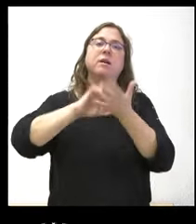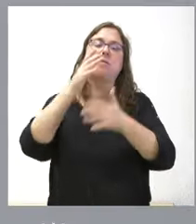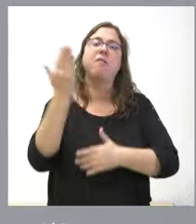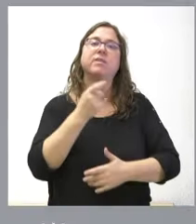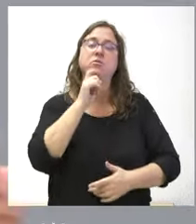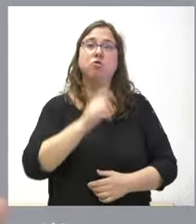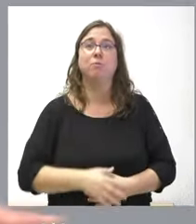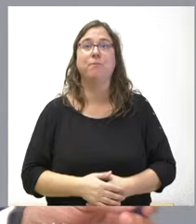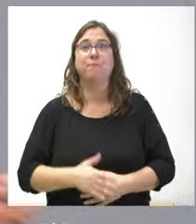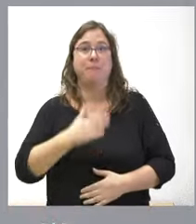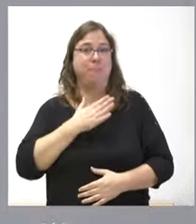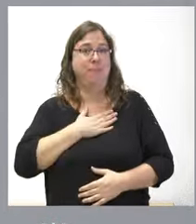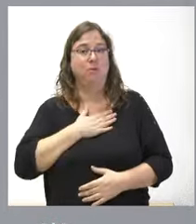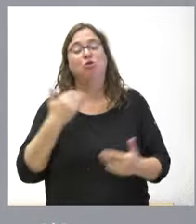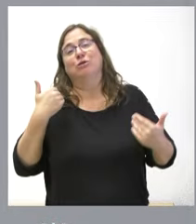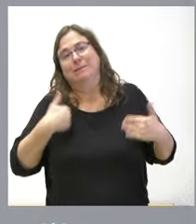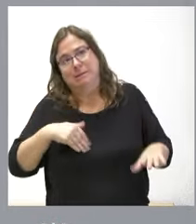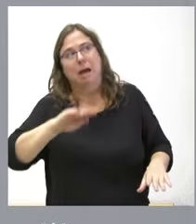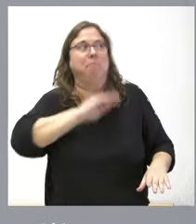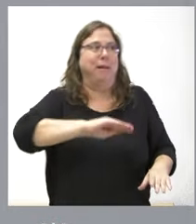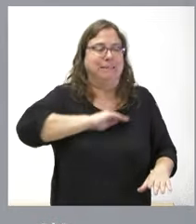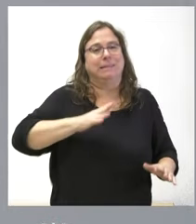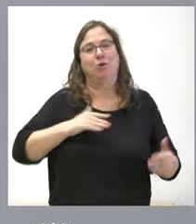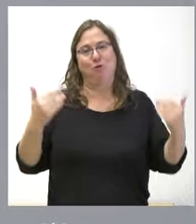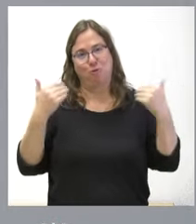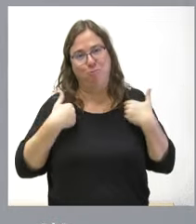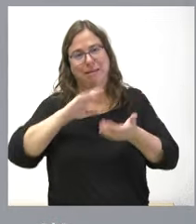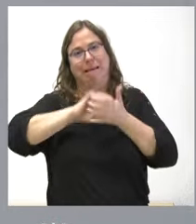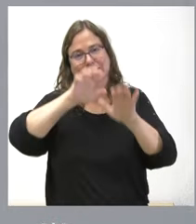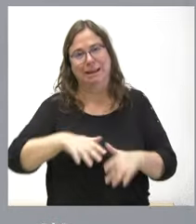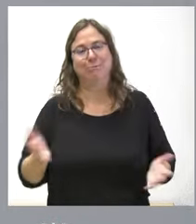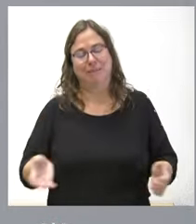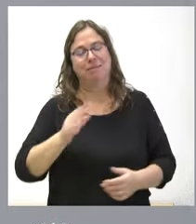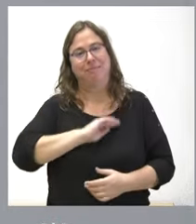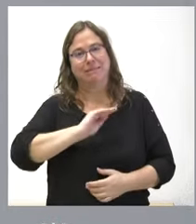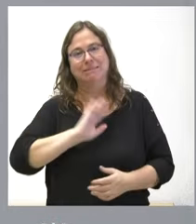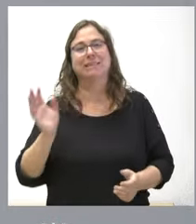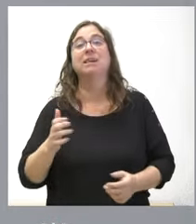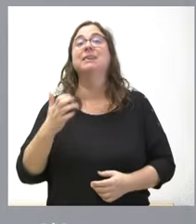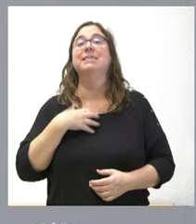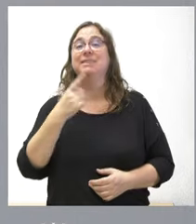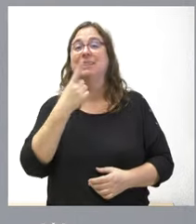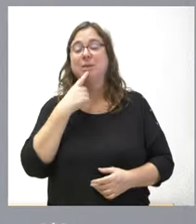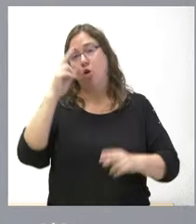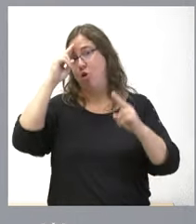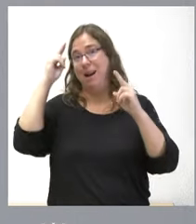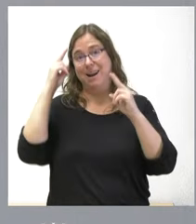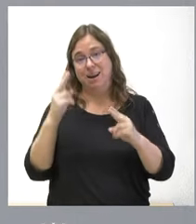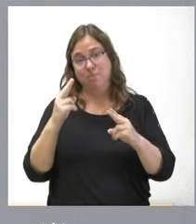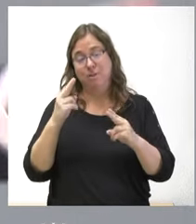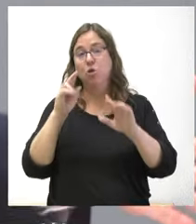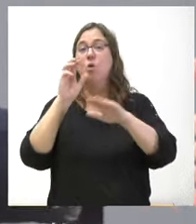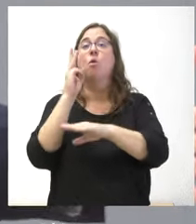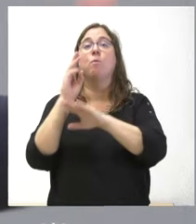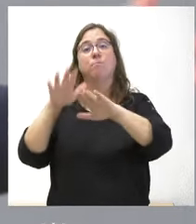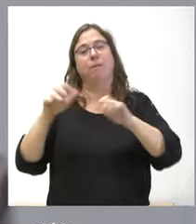Pues yo bastante tengo con ejercer mis competencias en el gobierno de Castilla y León y si les he dicho que tenemos que tener respeto a lo que digan los parlamentos